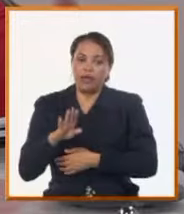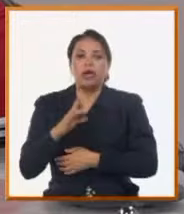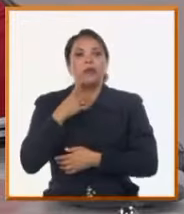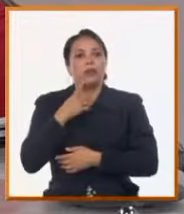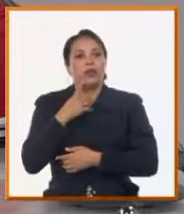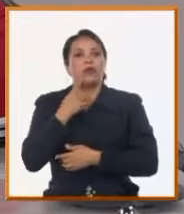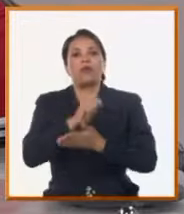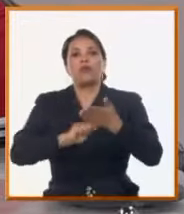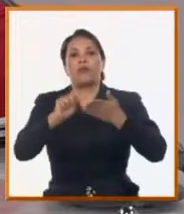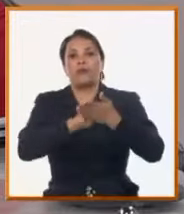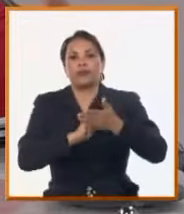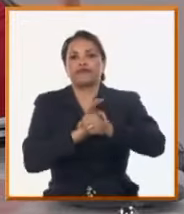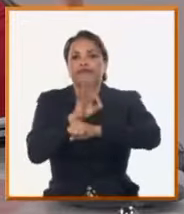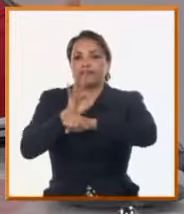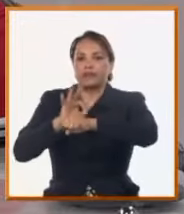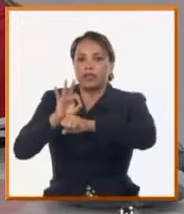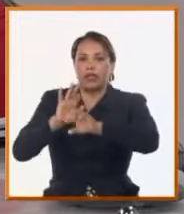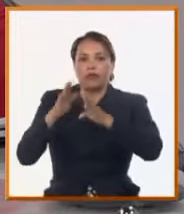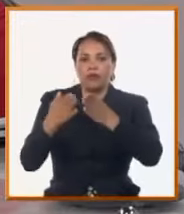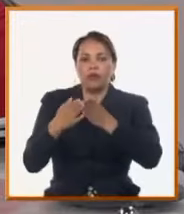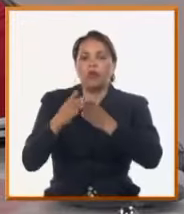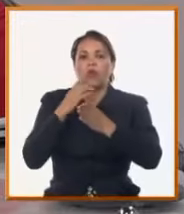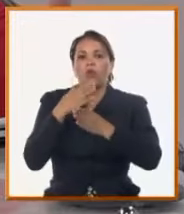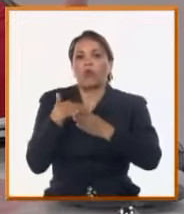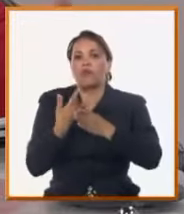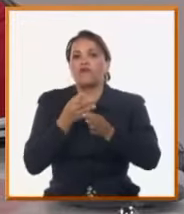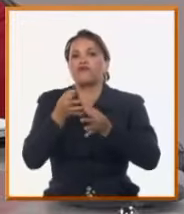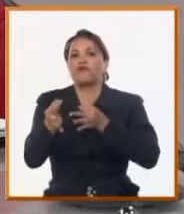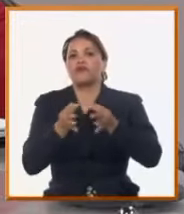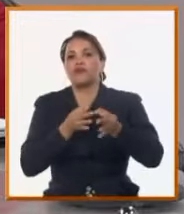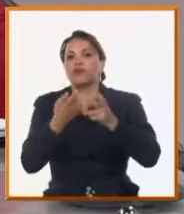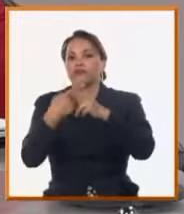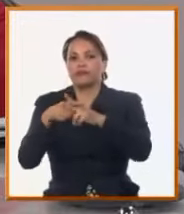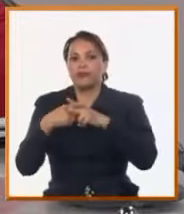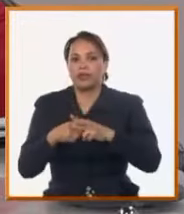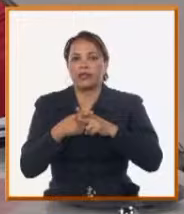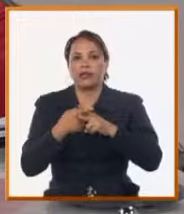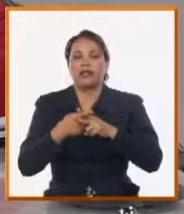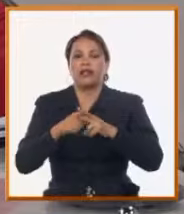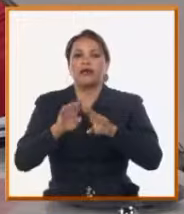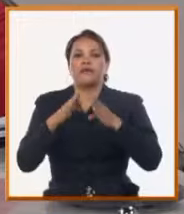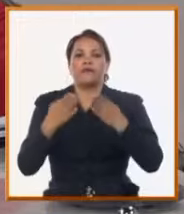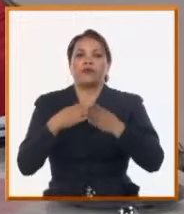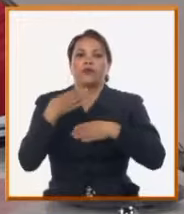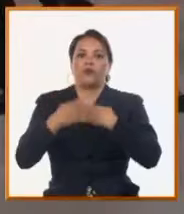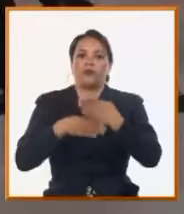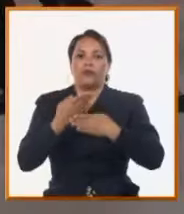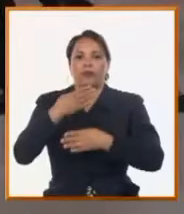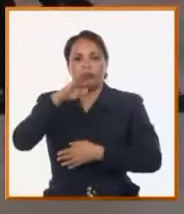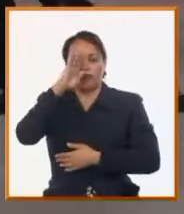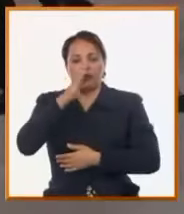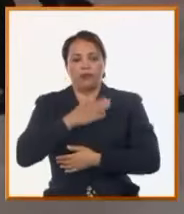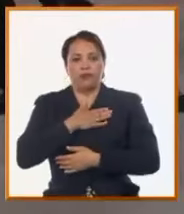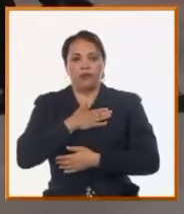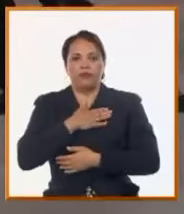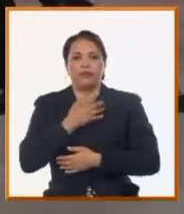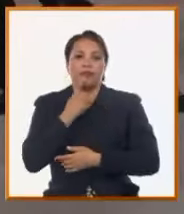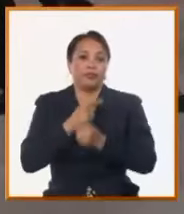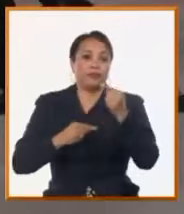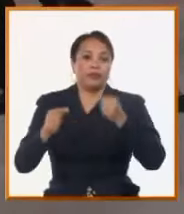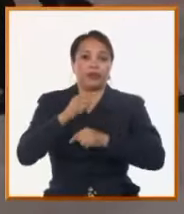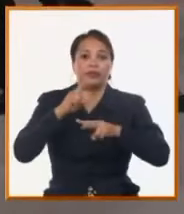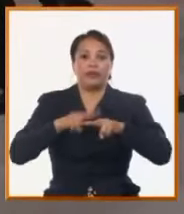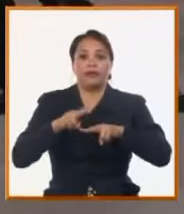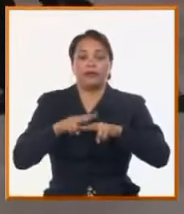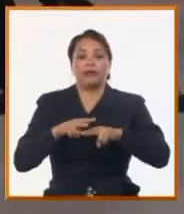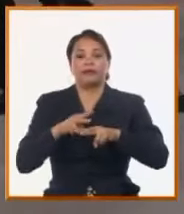estructurados en nuestro programa hidráulico nacional, en nuestra capital y por supuesto en nuestro país. Gracias Leonel por esta respuesta, por supuesto son muchos temas, y usted como